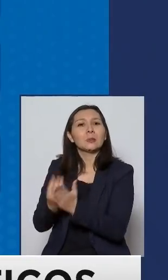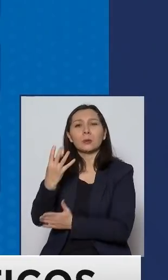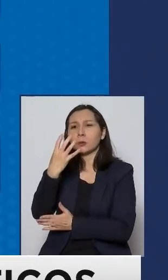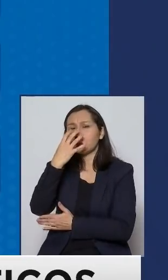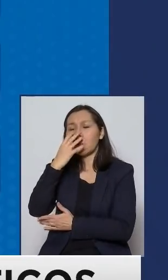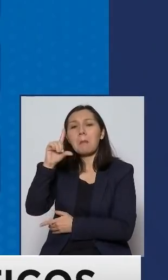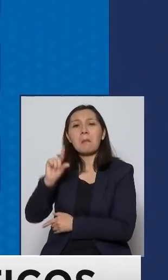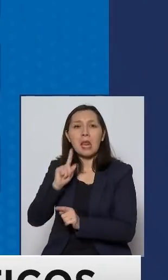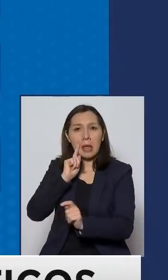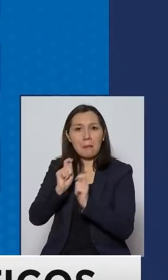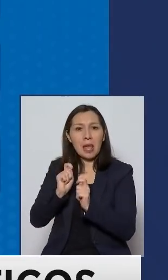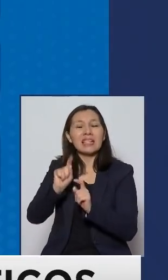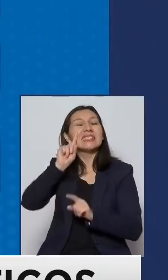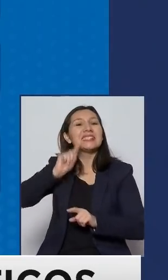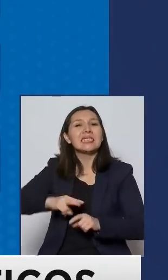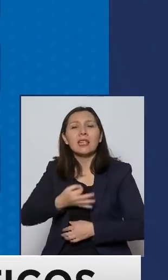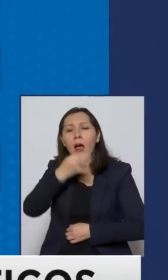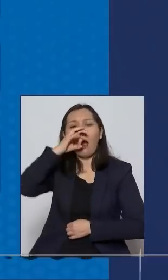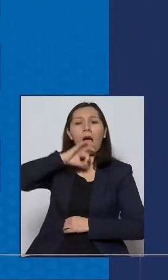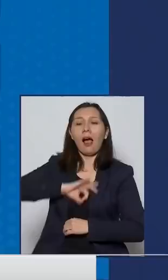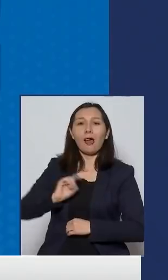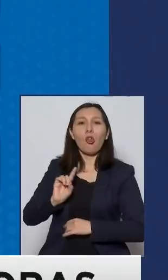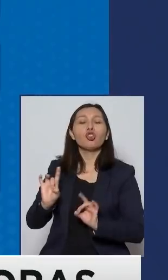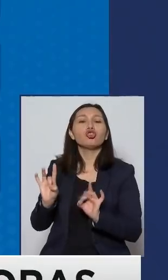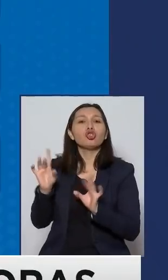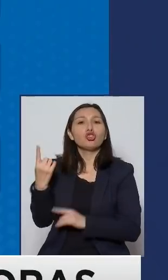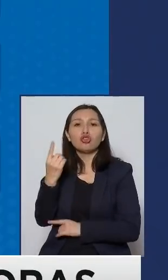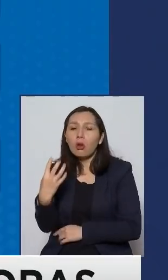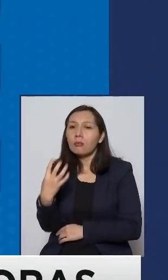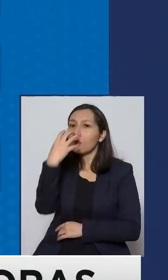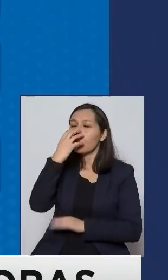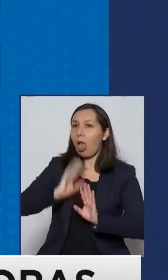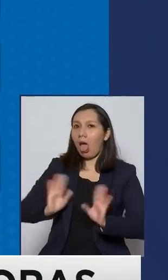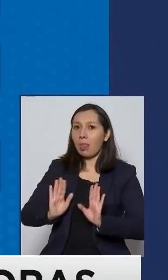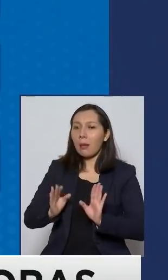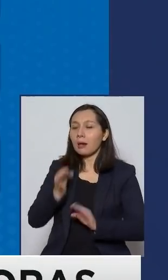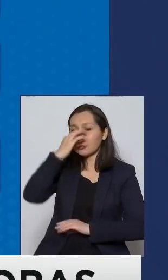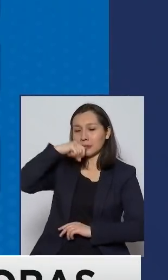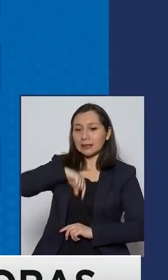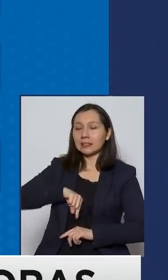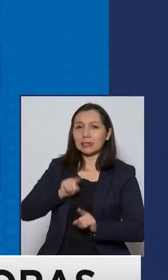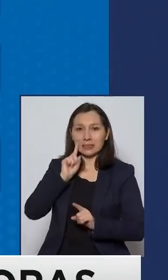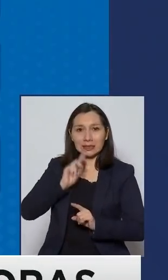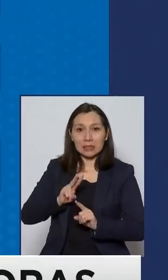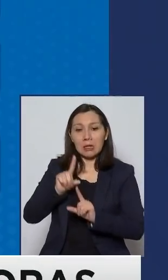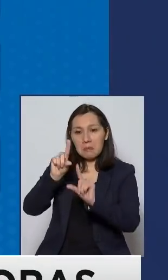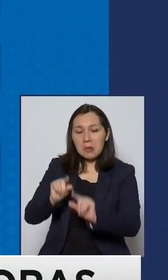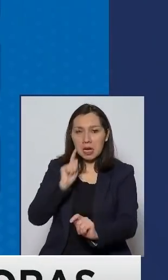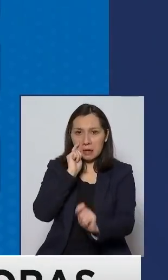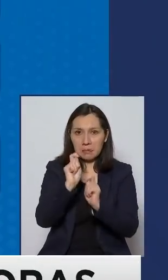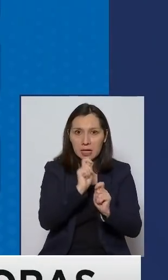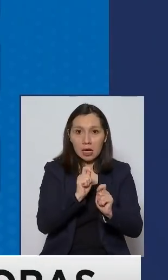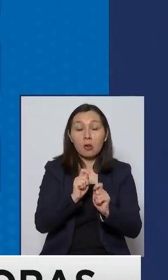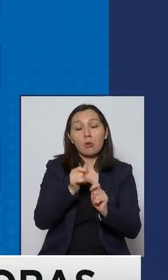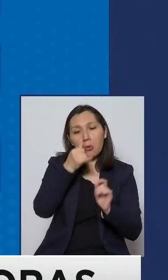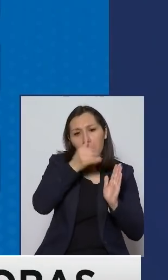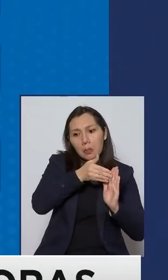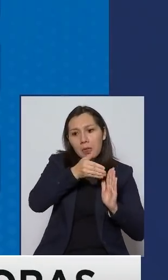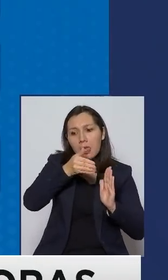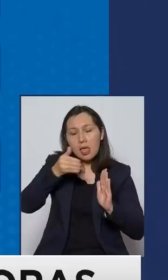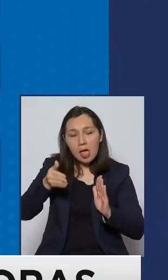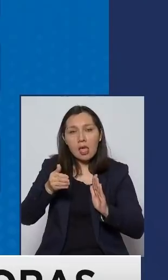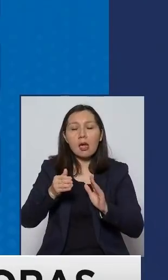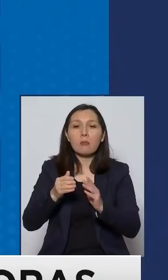menos riesgo, menos invasividad, menos efectos adversos y un periodo de